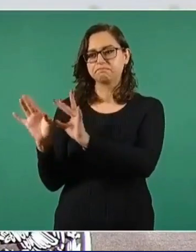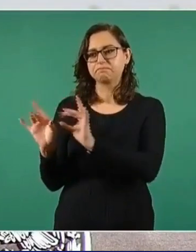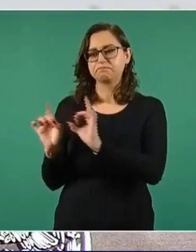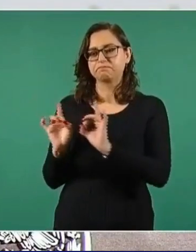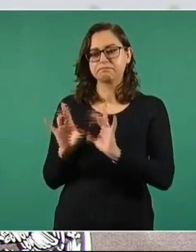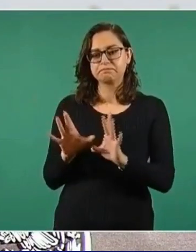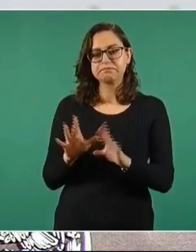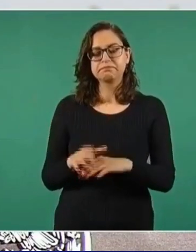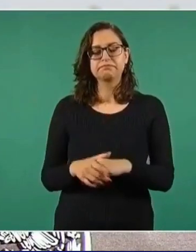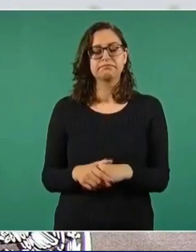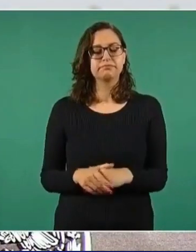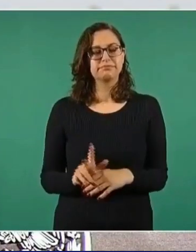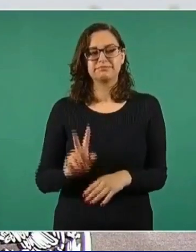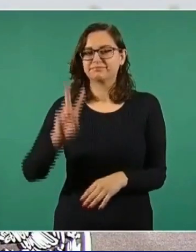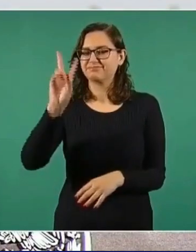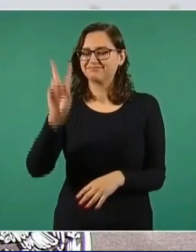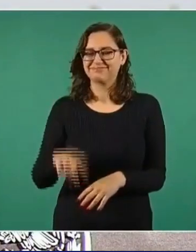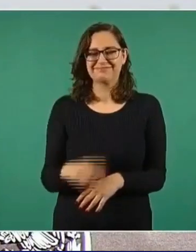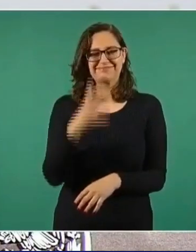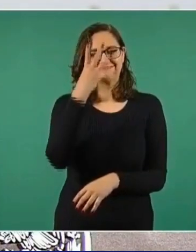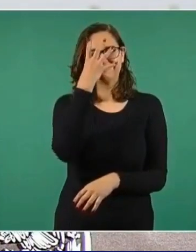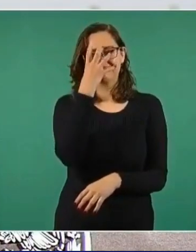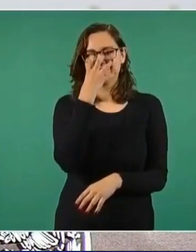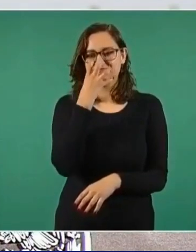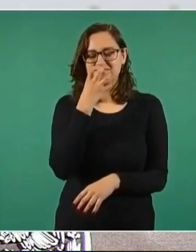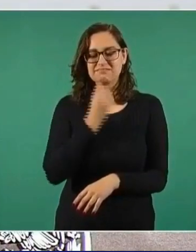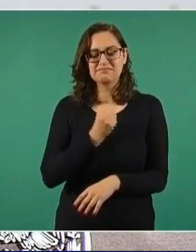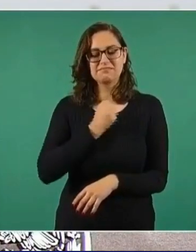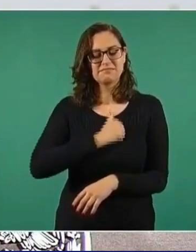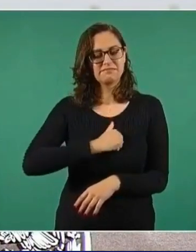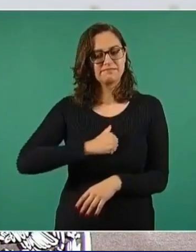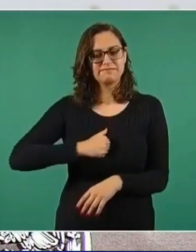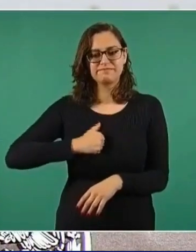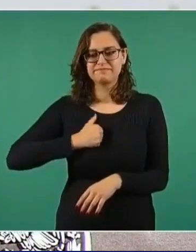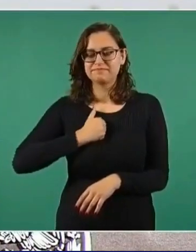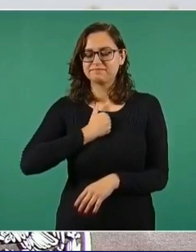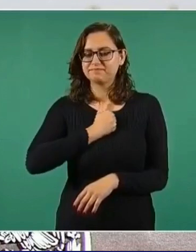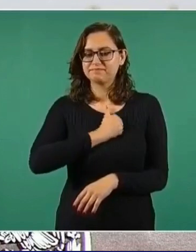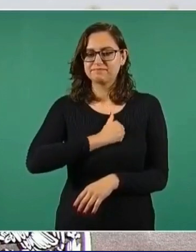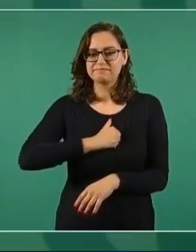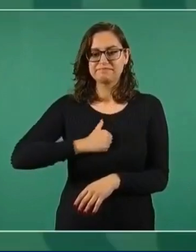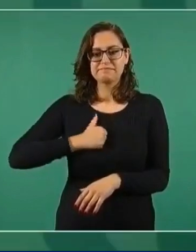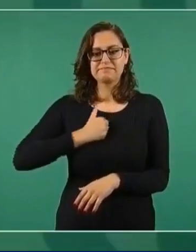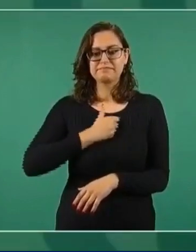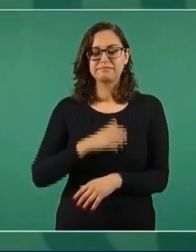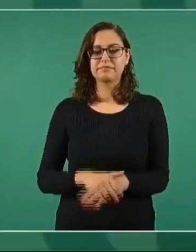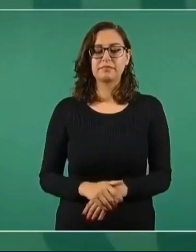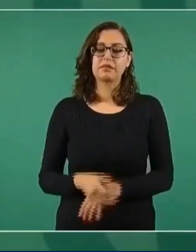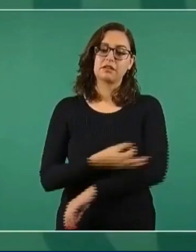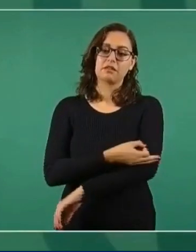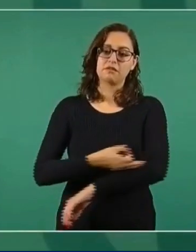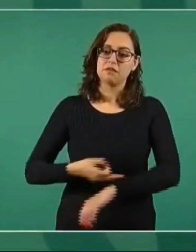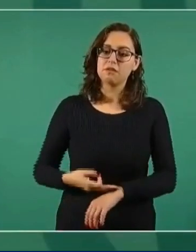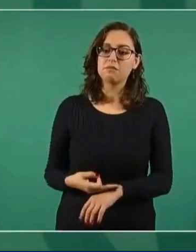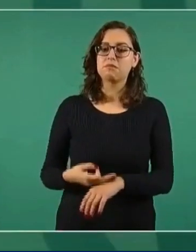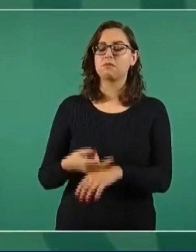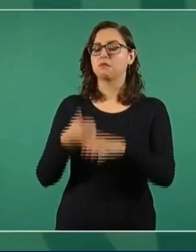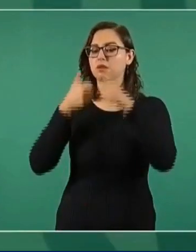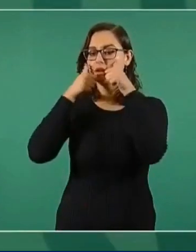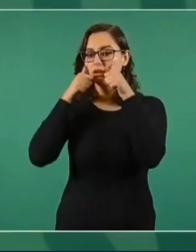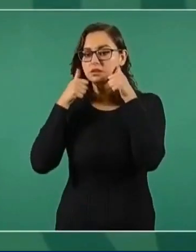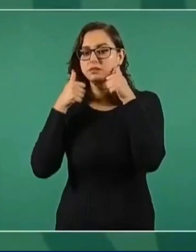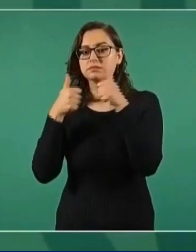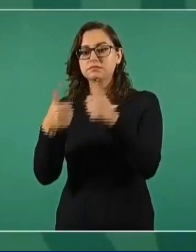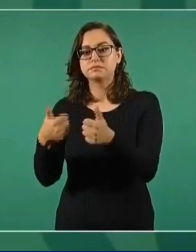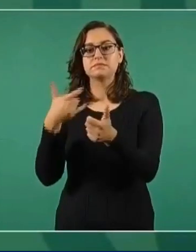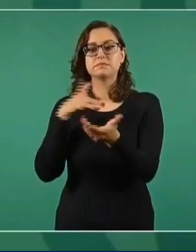triste, se está atendiendo a los familiares de los que perdió